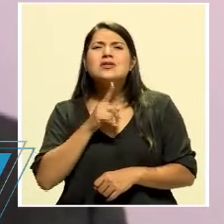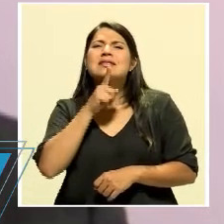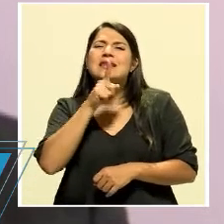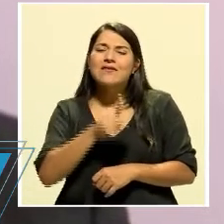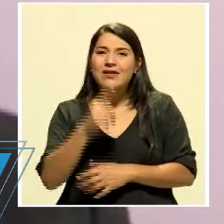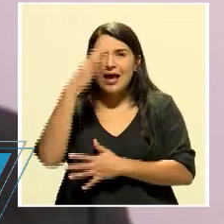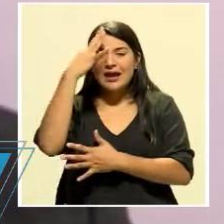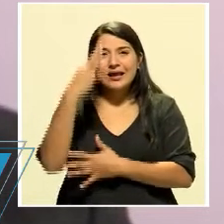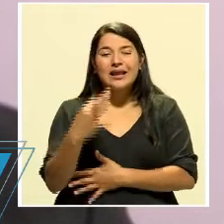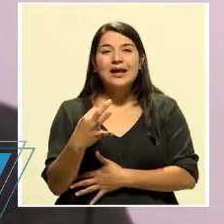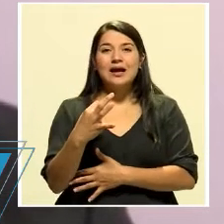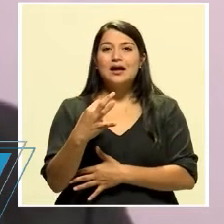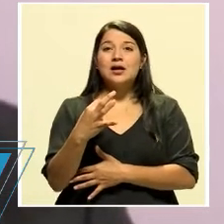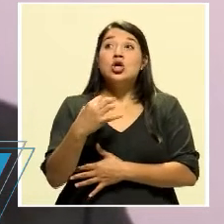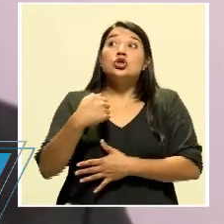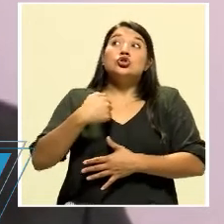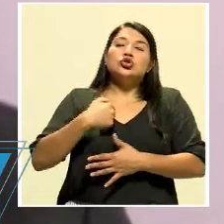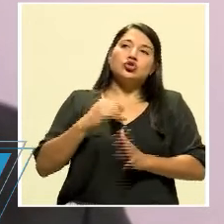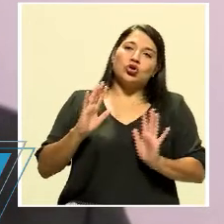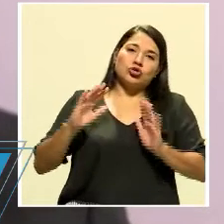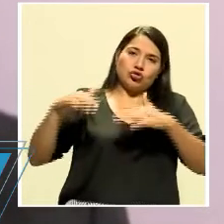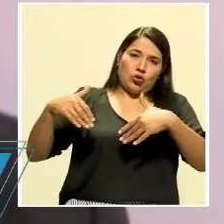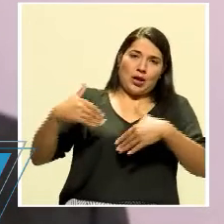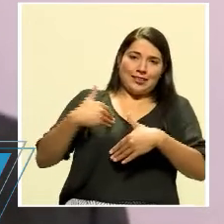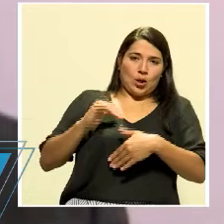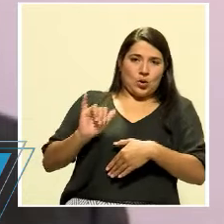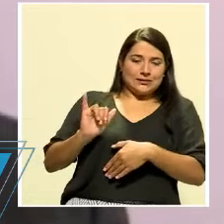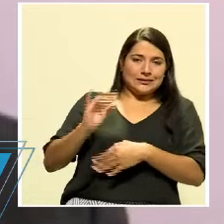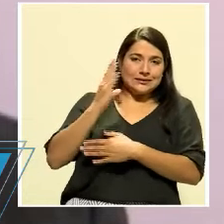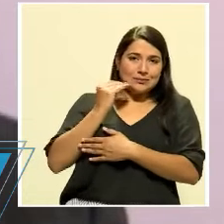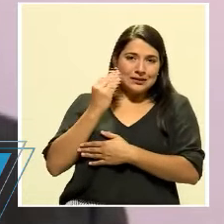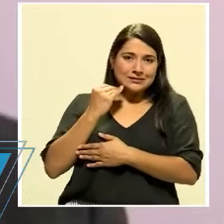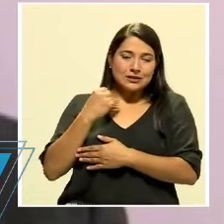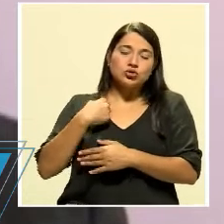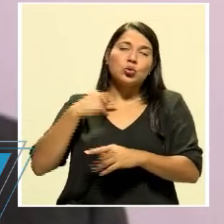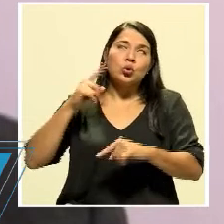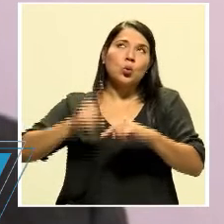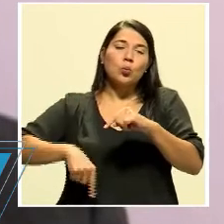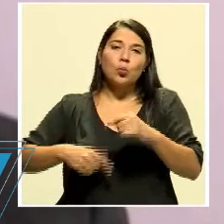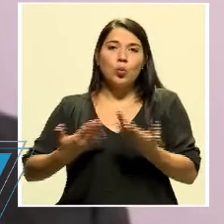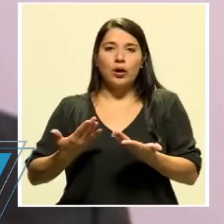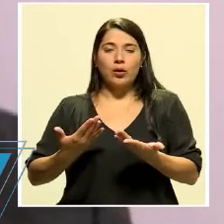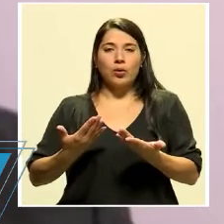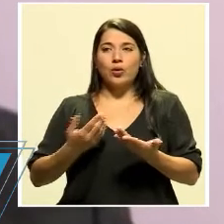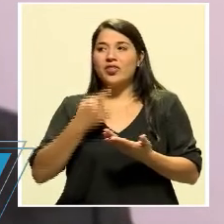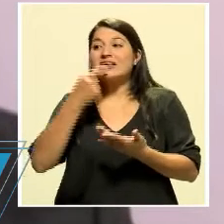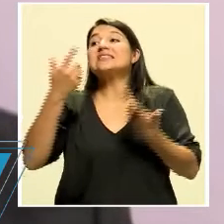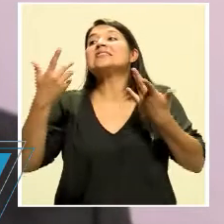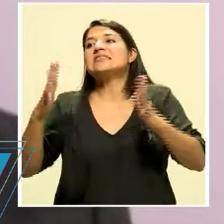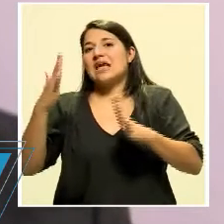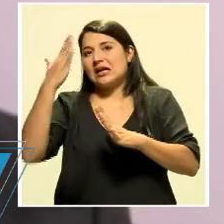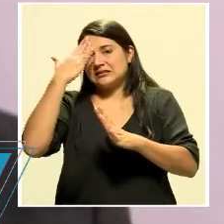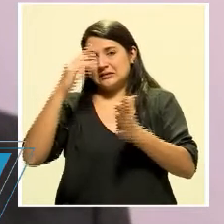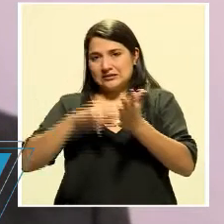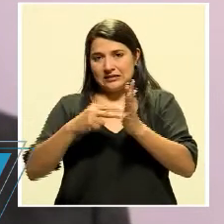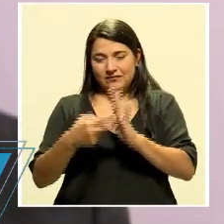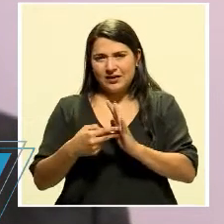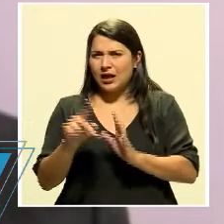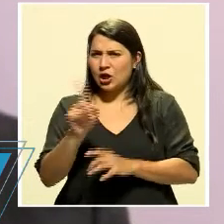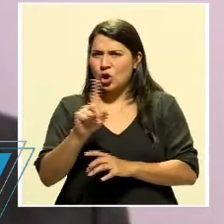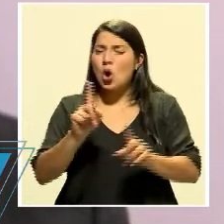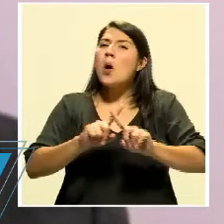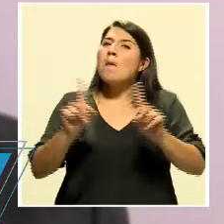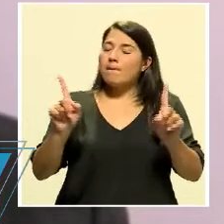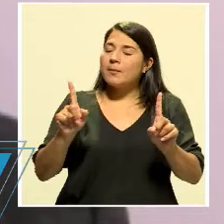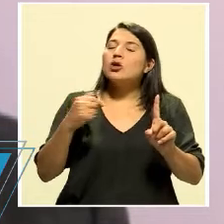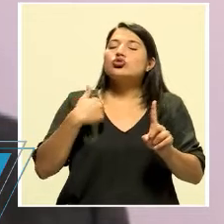no he vivido esa situación, no puedo decir que lo he sentido por cabeza propia, pero debe ser algo